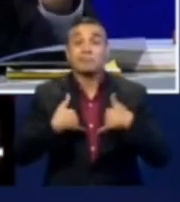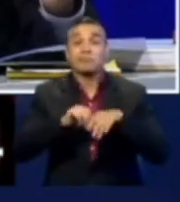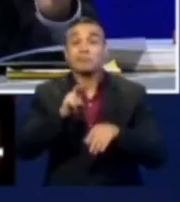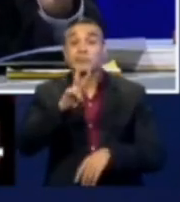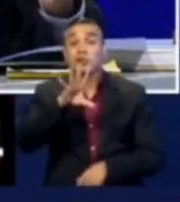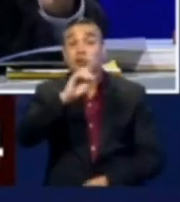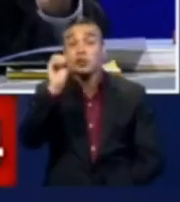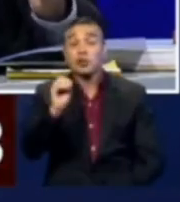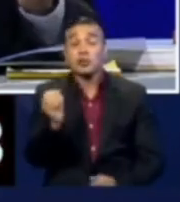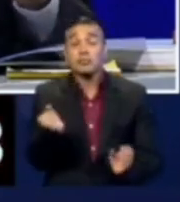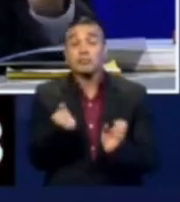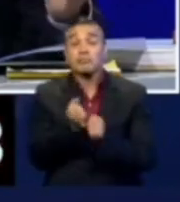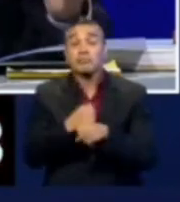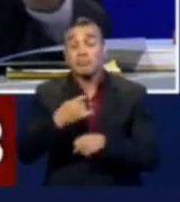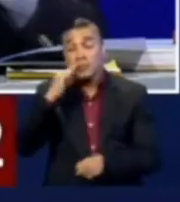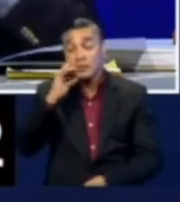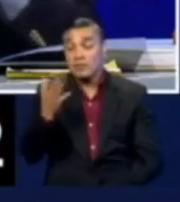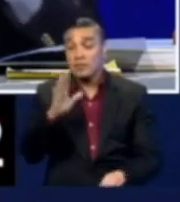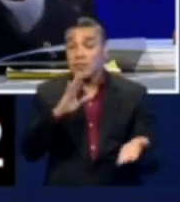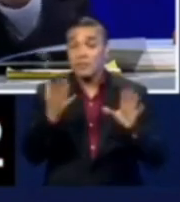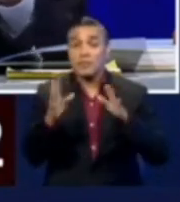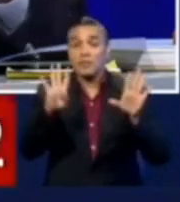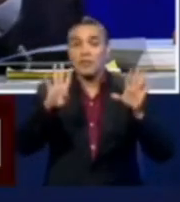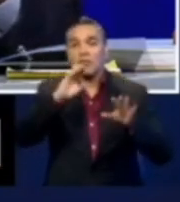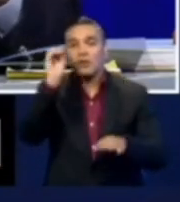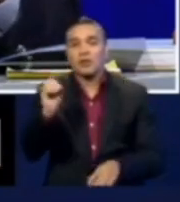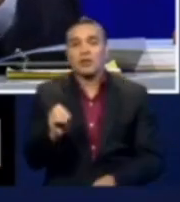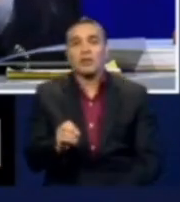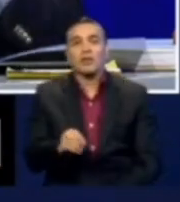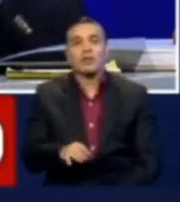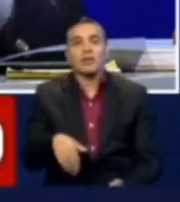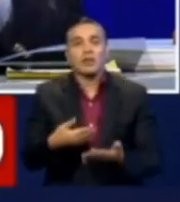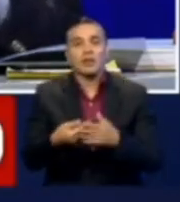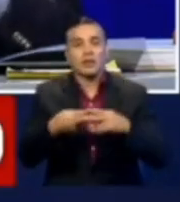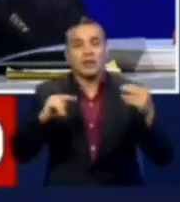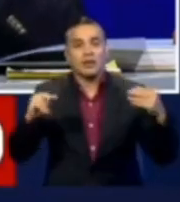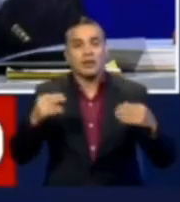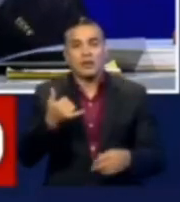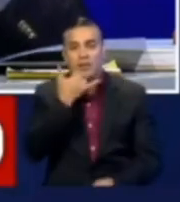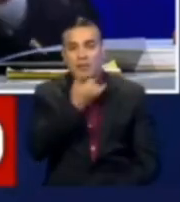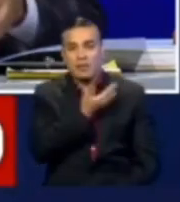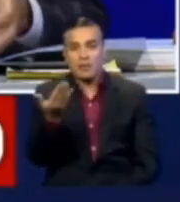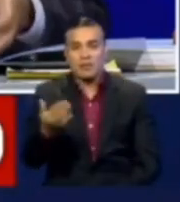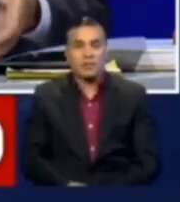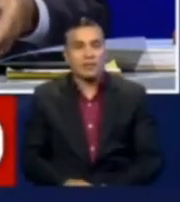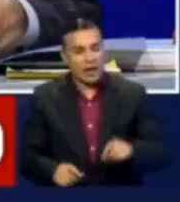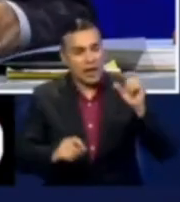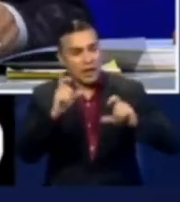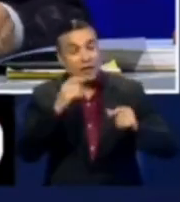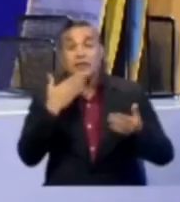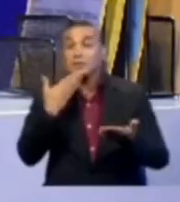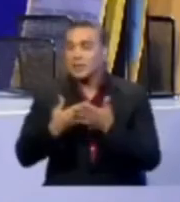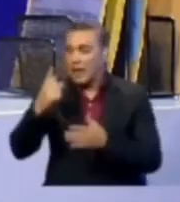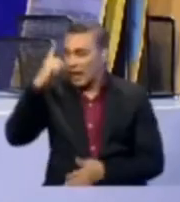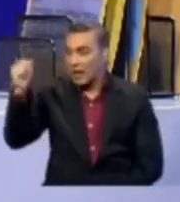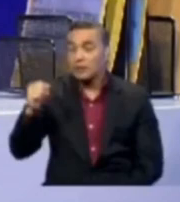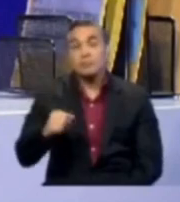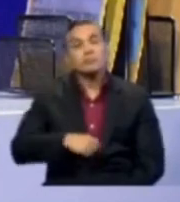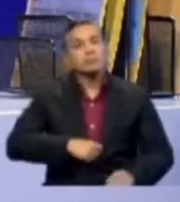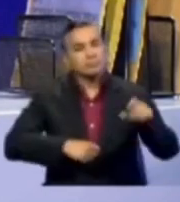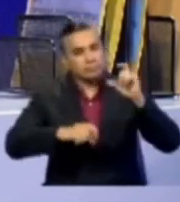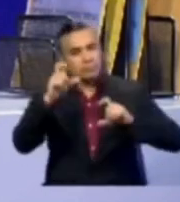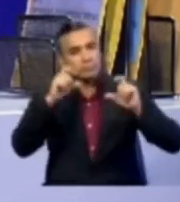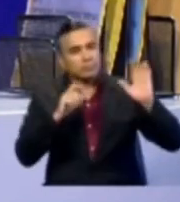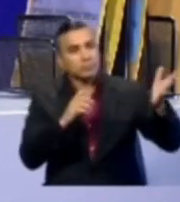25% comparado con el 9% de la región. Estamos mal, Andrés. Gracias, candidato Lazo. Candidato Arauz